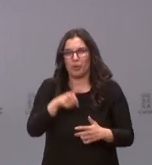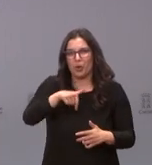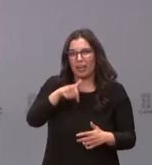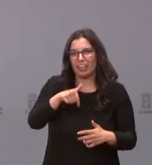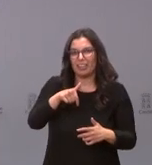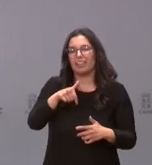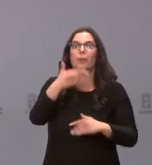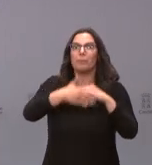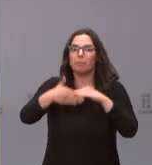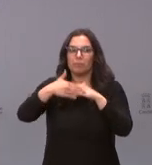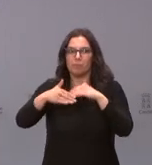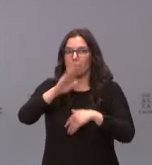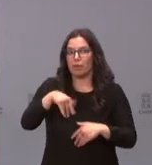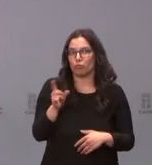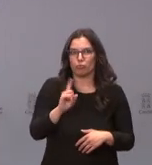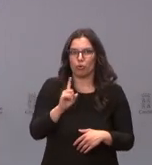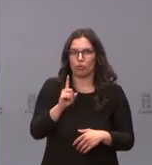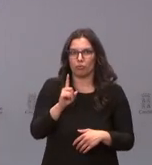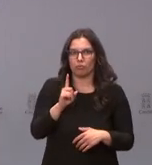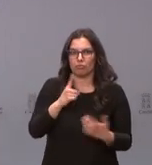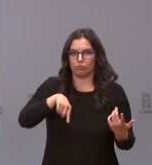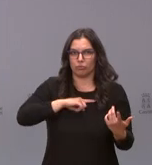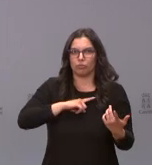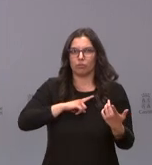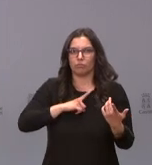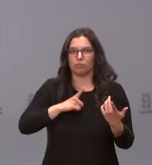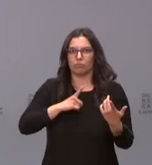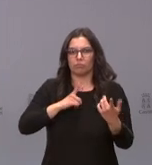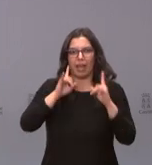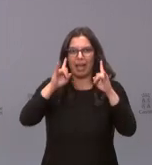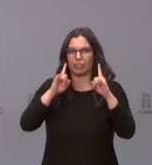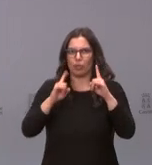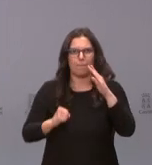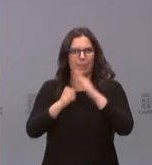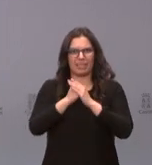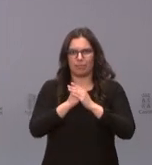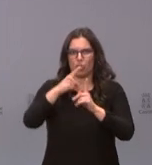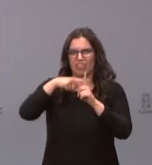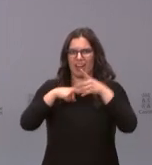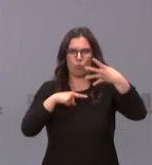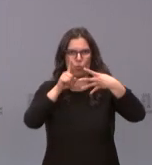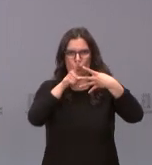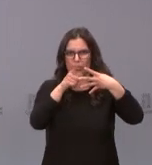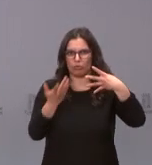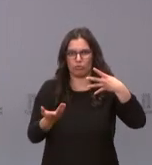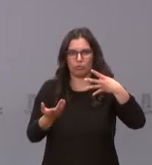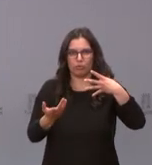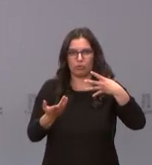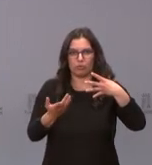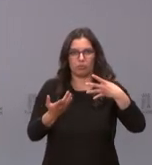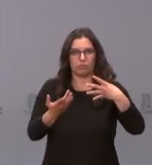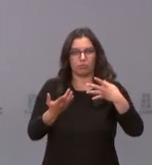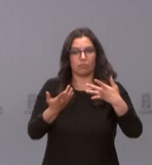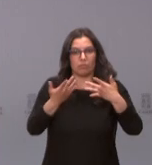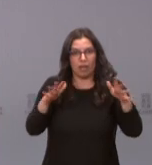nivel de restricción menor. Todo lo contrario, hemos mantenido el nivel de alerta máximo, cuatro, a la comunidad, siendo una de